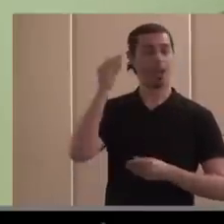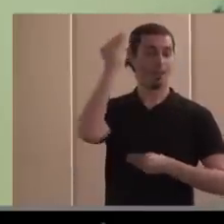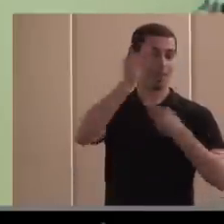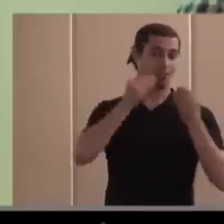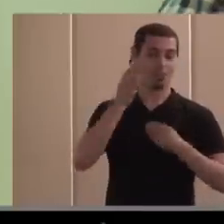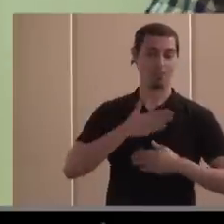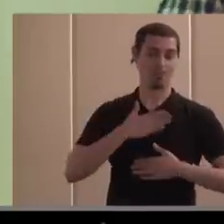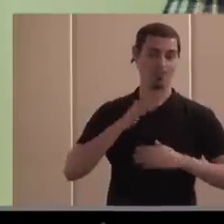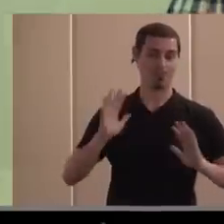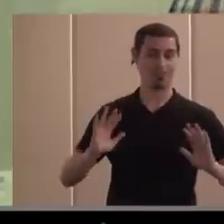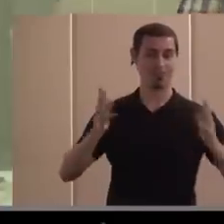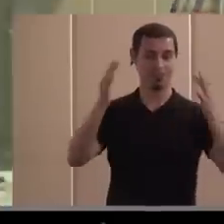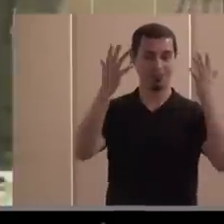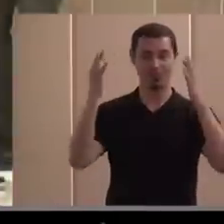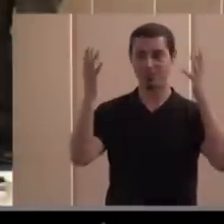gracias